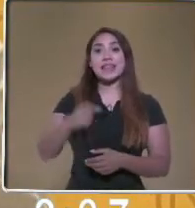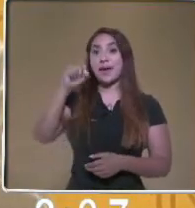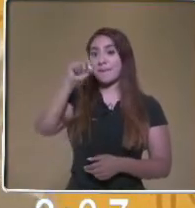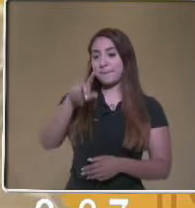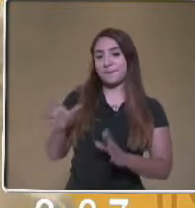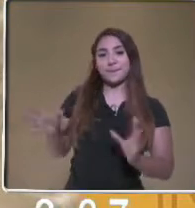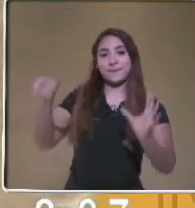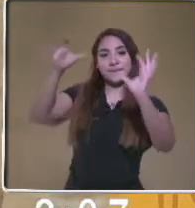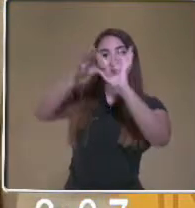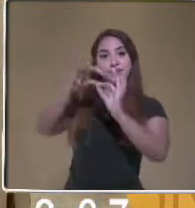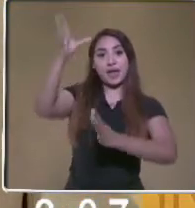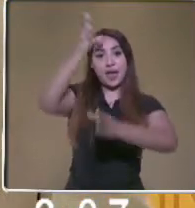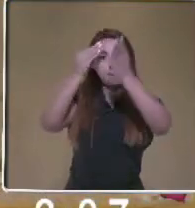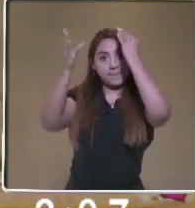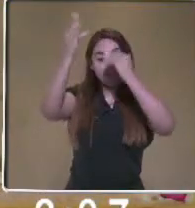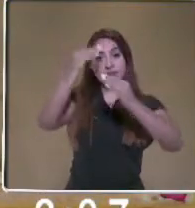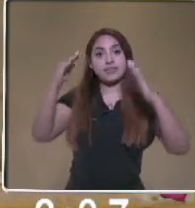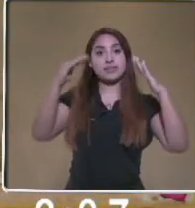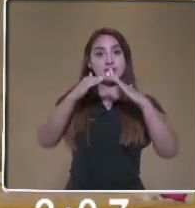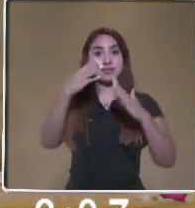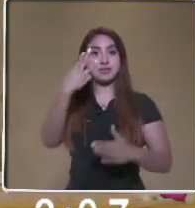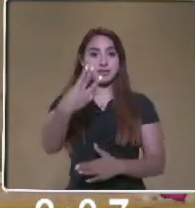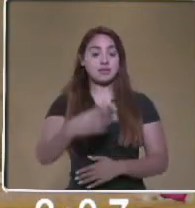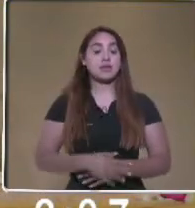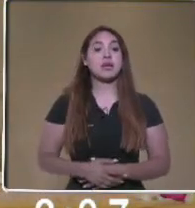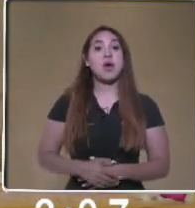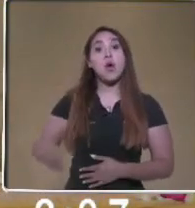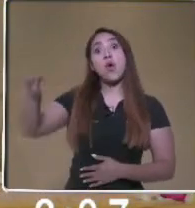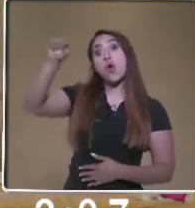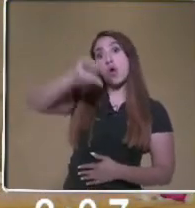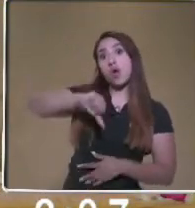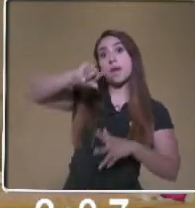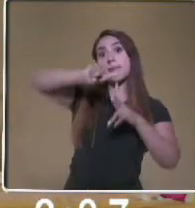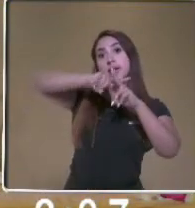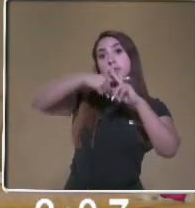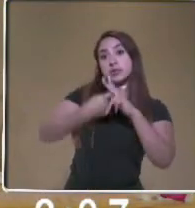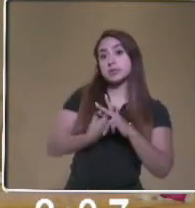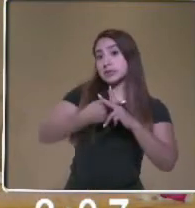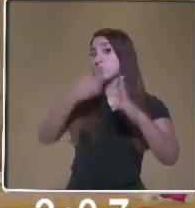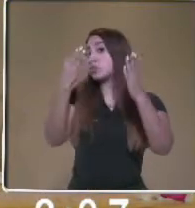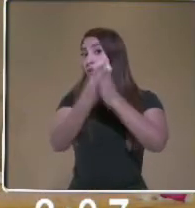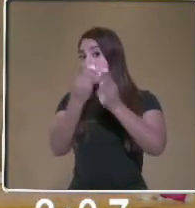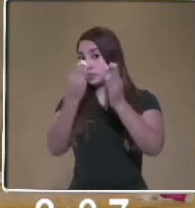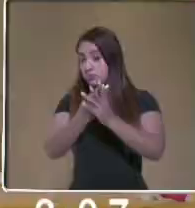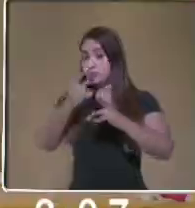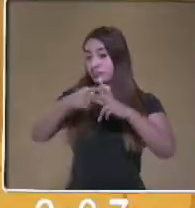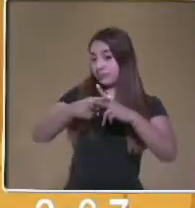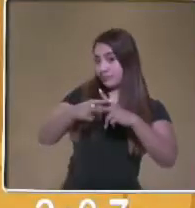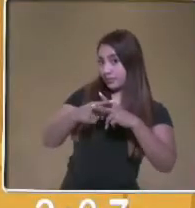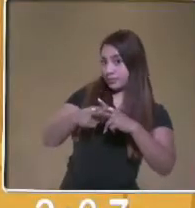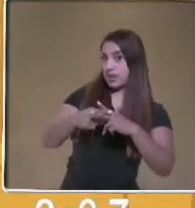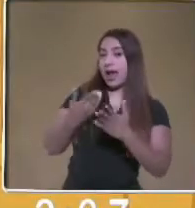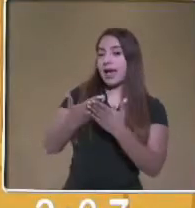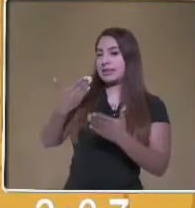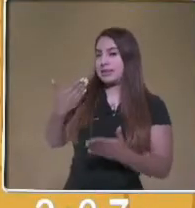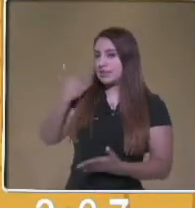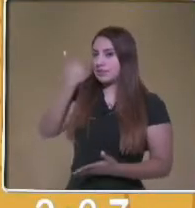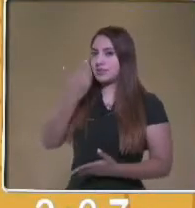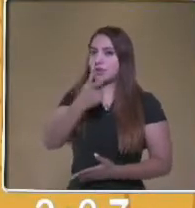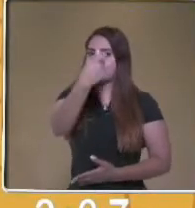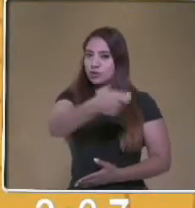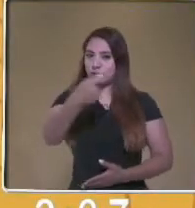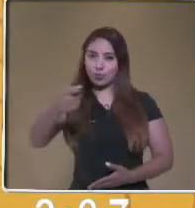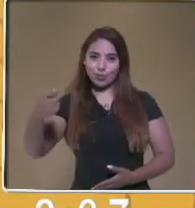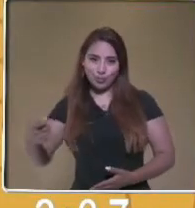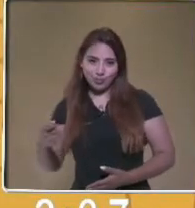en Casa 3. El día de hoy vamos a empezar con la clase de matemáticas. Pero antes de eso, quiero mandarle un saludo